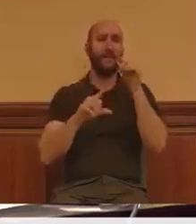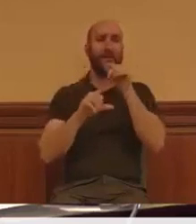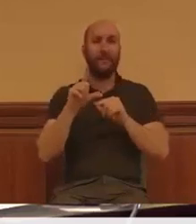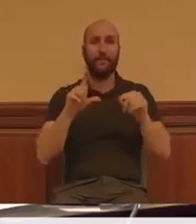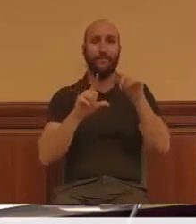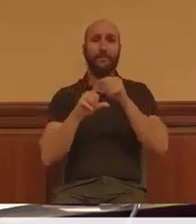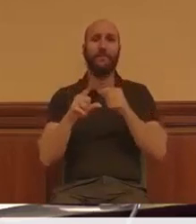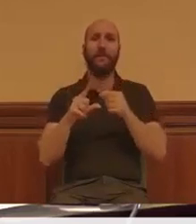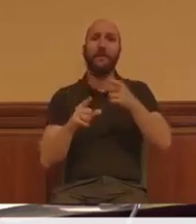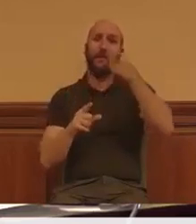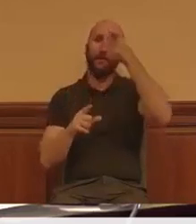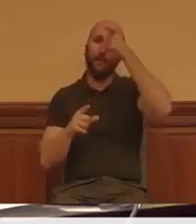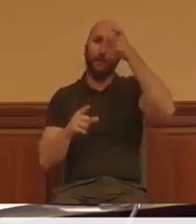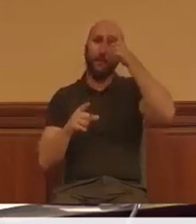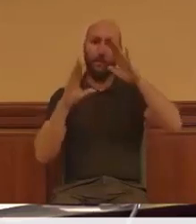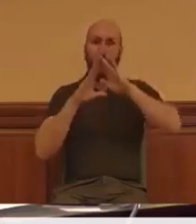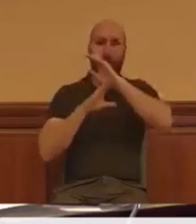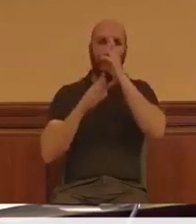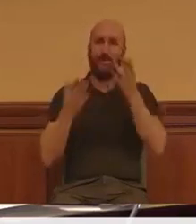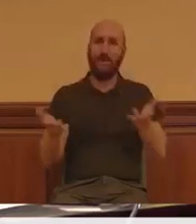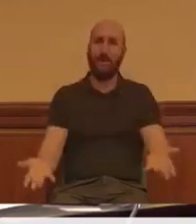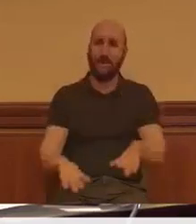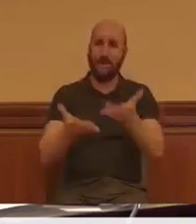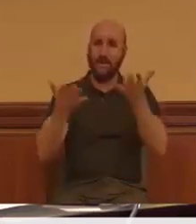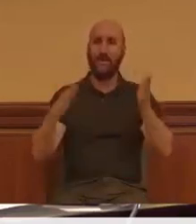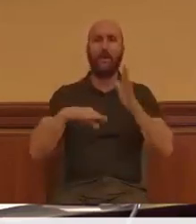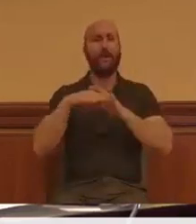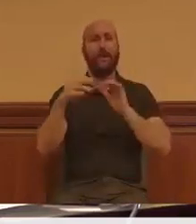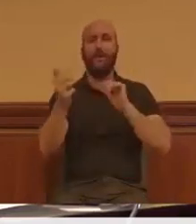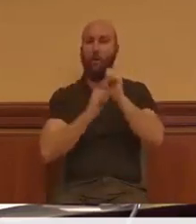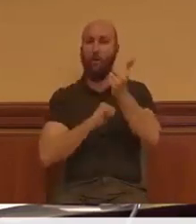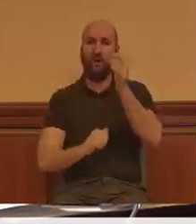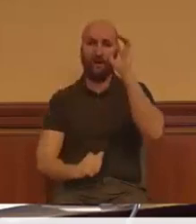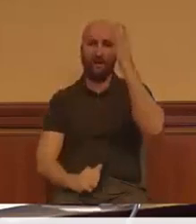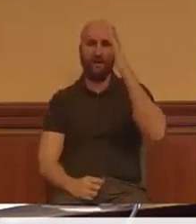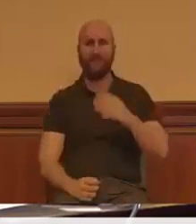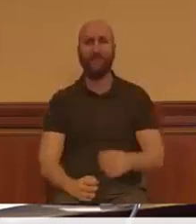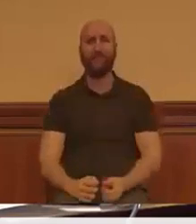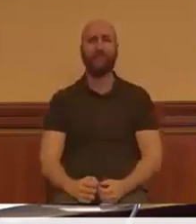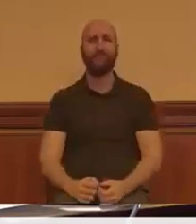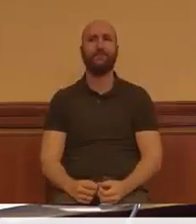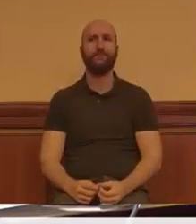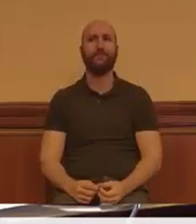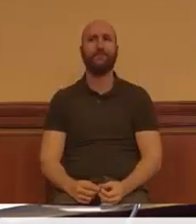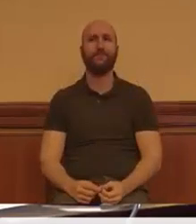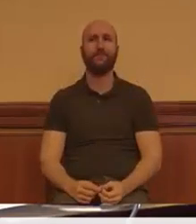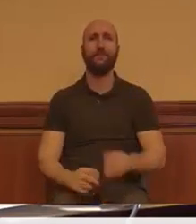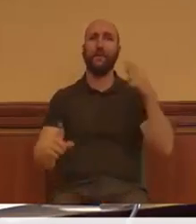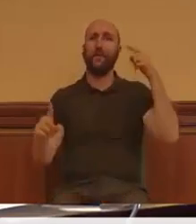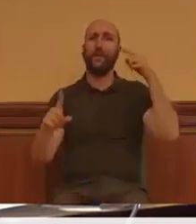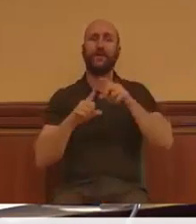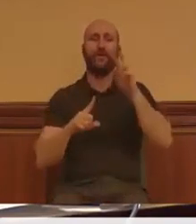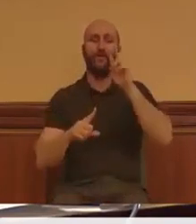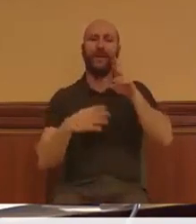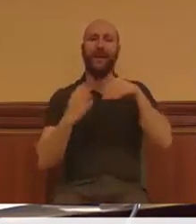municipios de la Comunidad de Madrid a que hagan lo mismo, para que se arten de verlo.